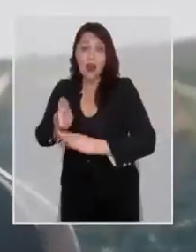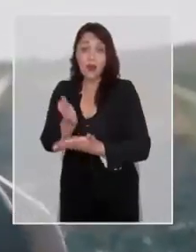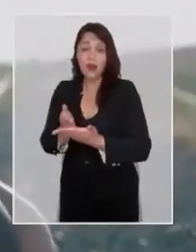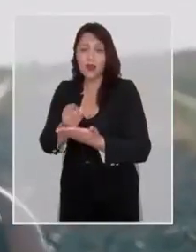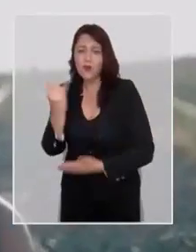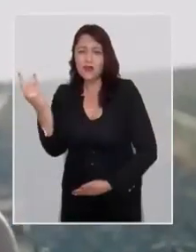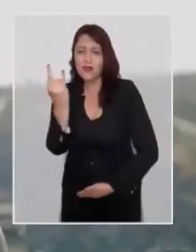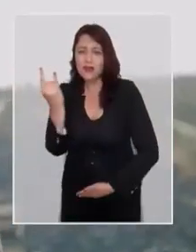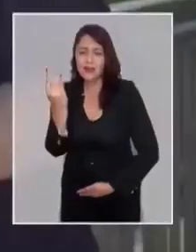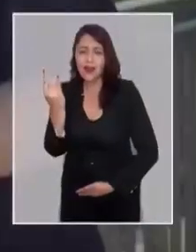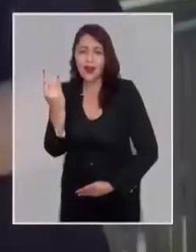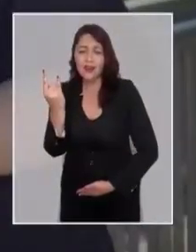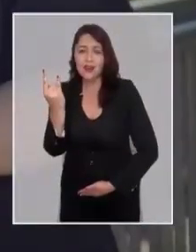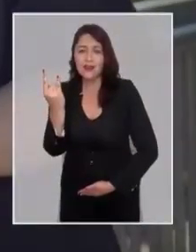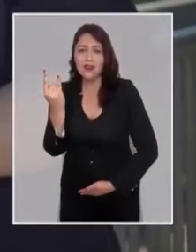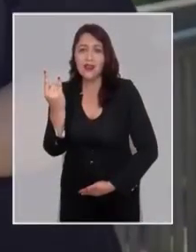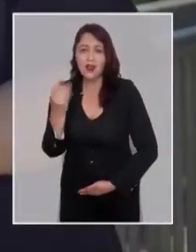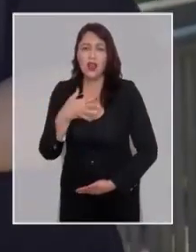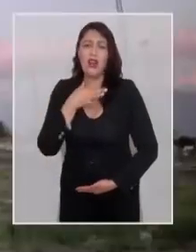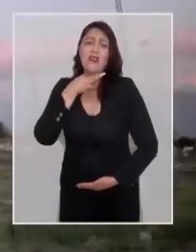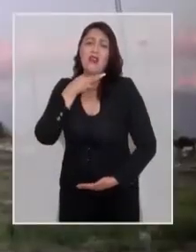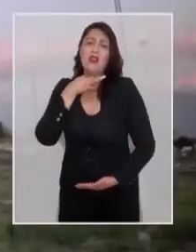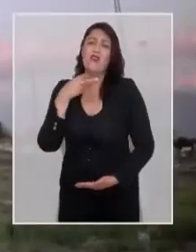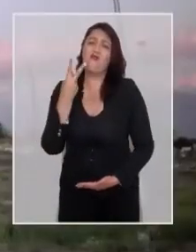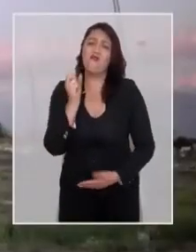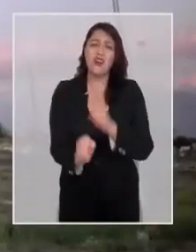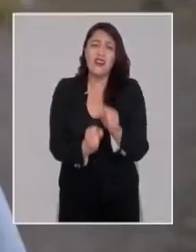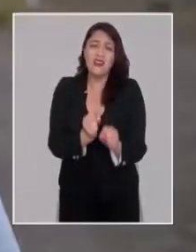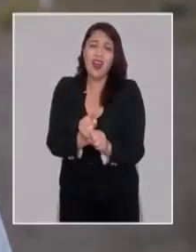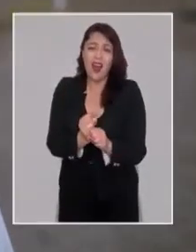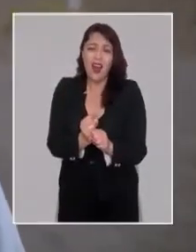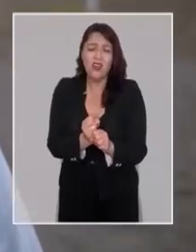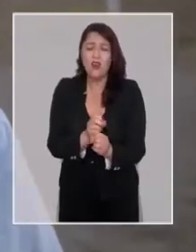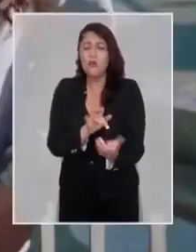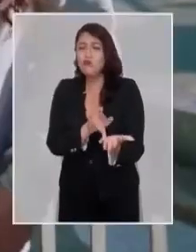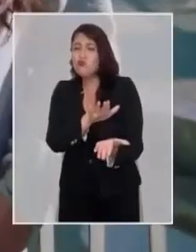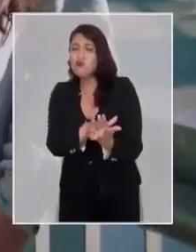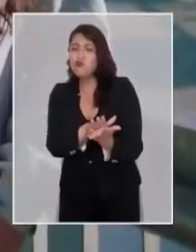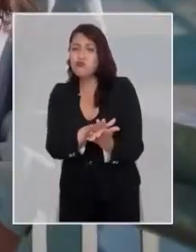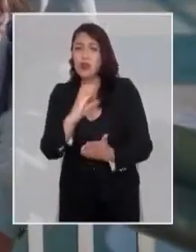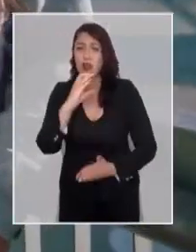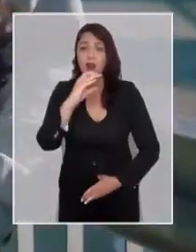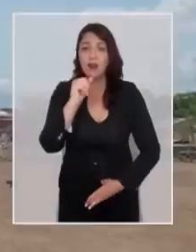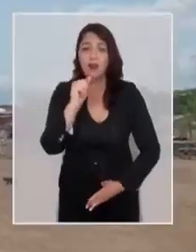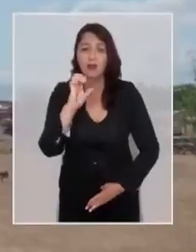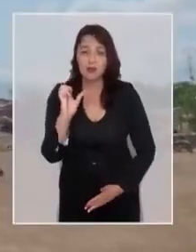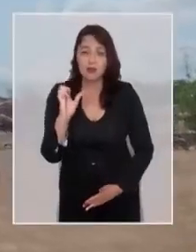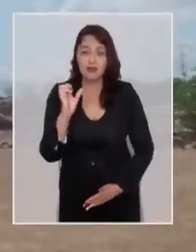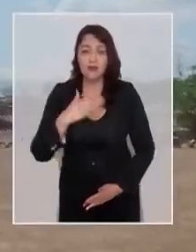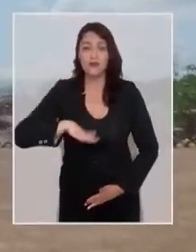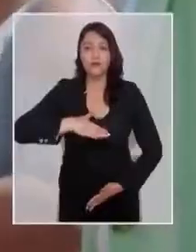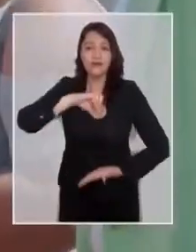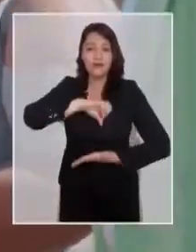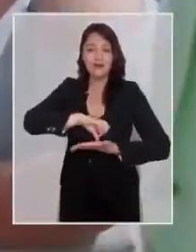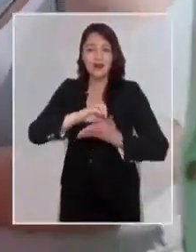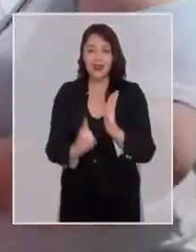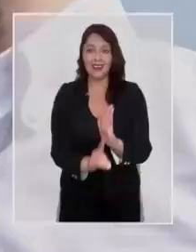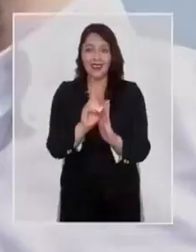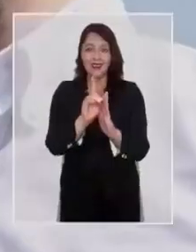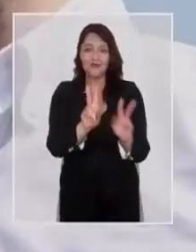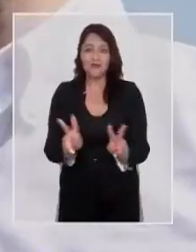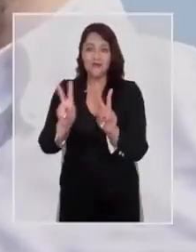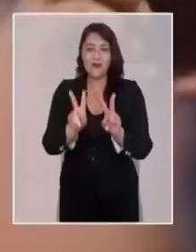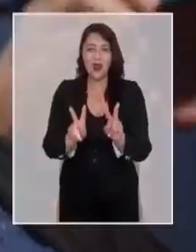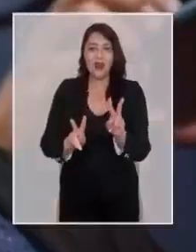Para que puedas ir al colegio, a la universidad, y no tengas que pasar 20 años endeudado con el CAE. Para que nuestro